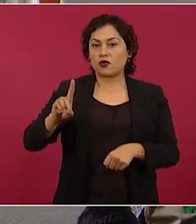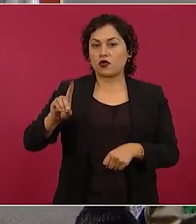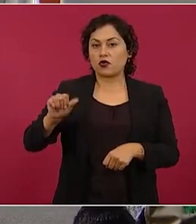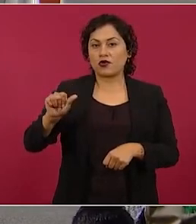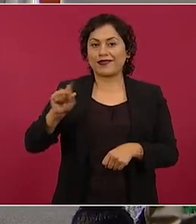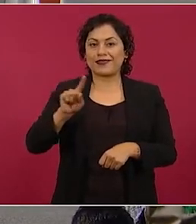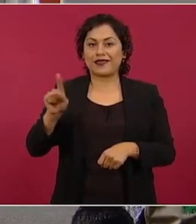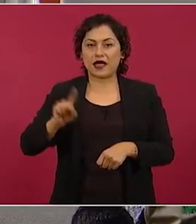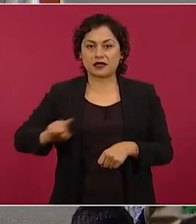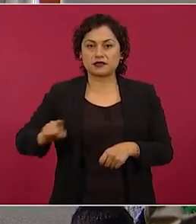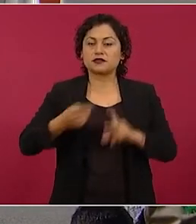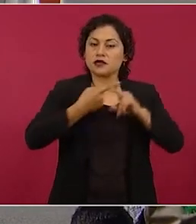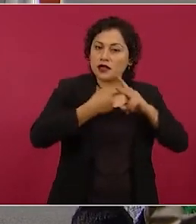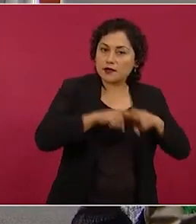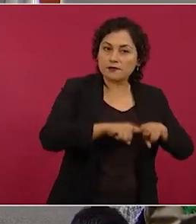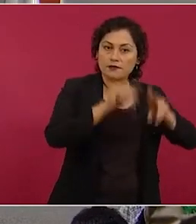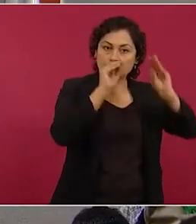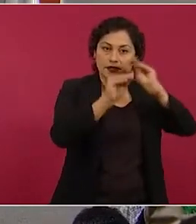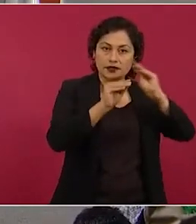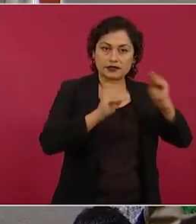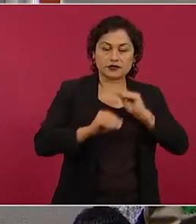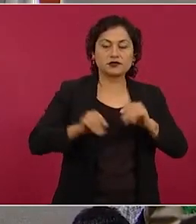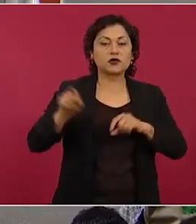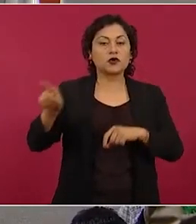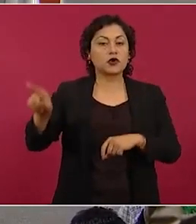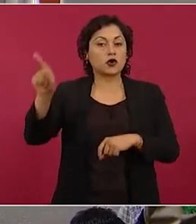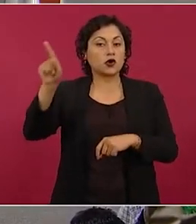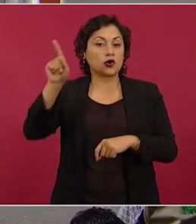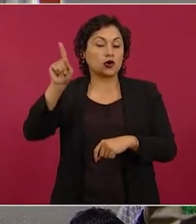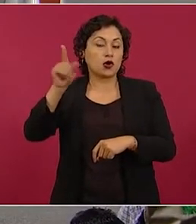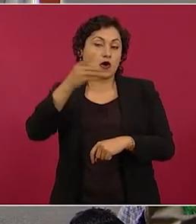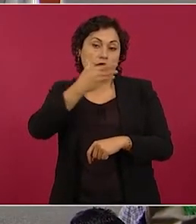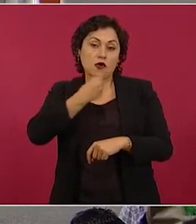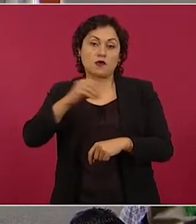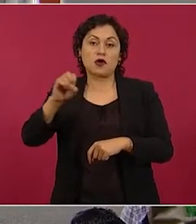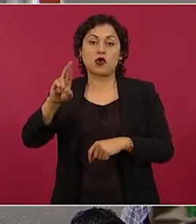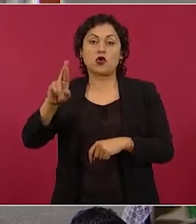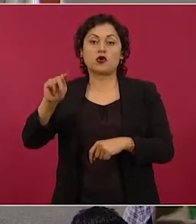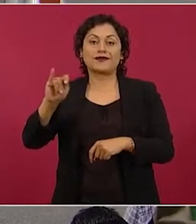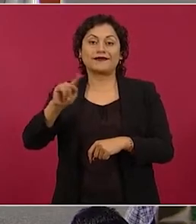cuando estaba Antonio Ortiz Mena, de secretario de Hacienda,